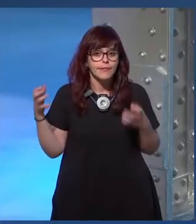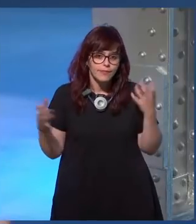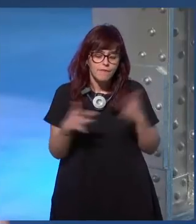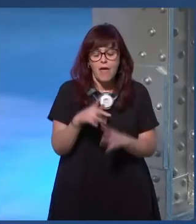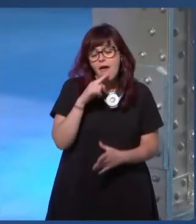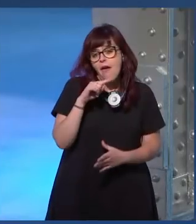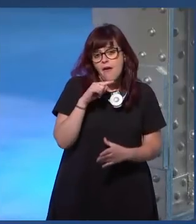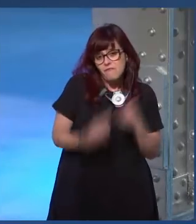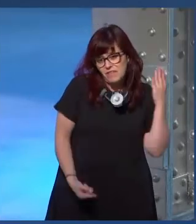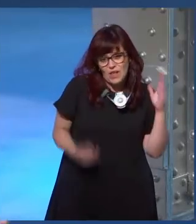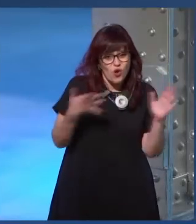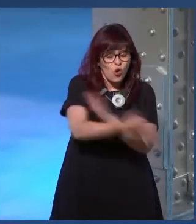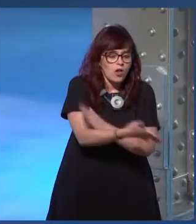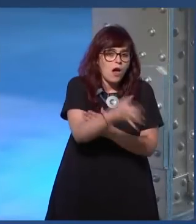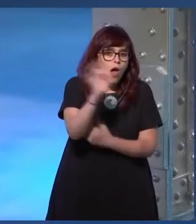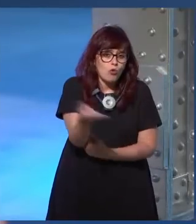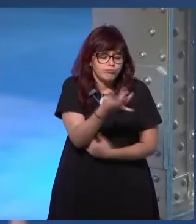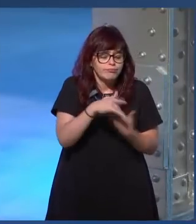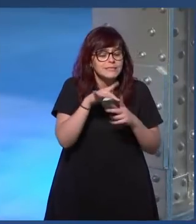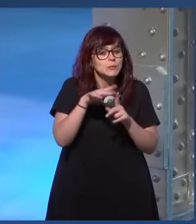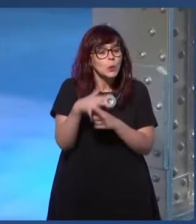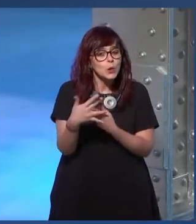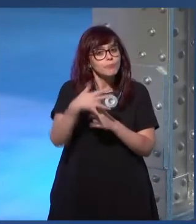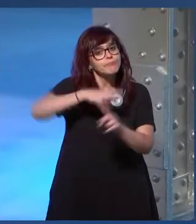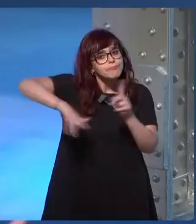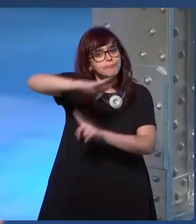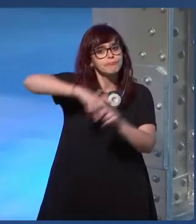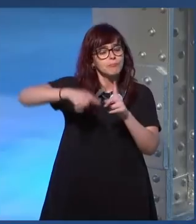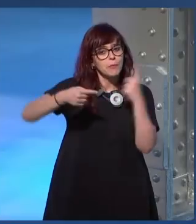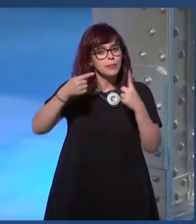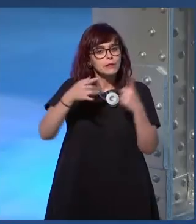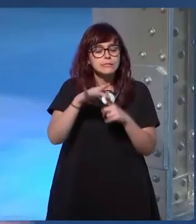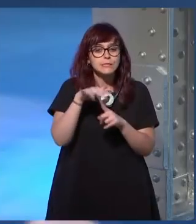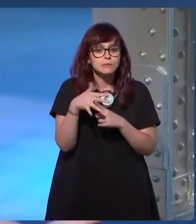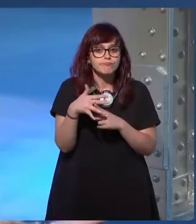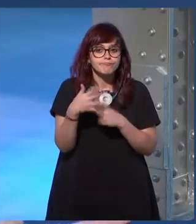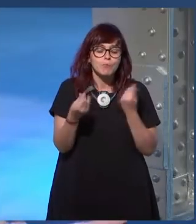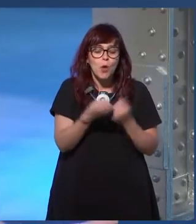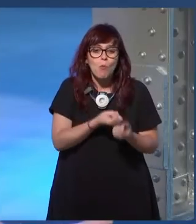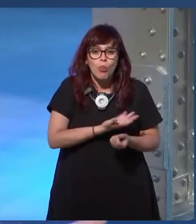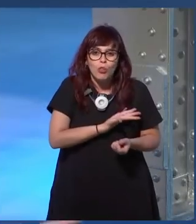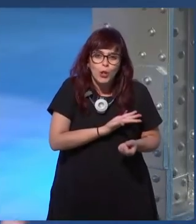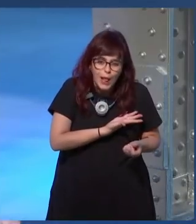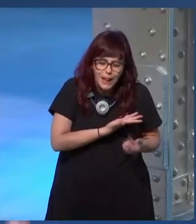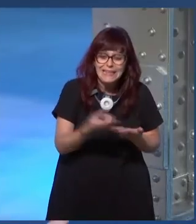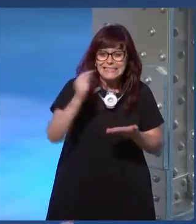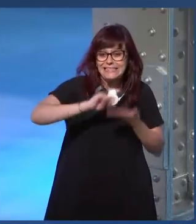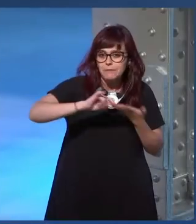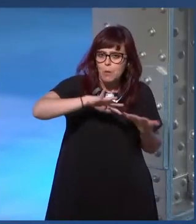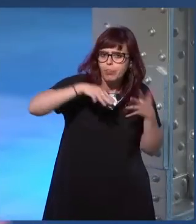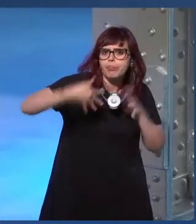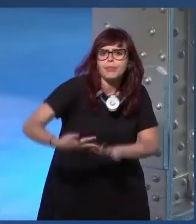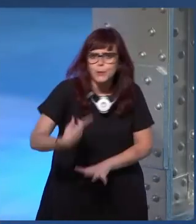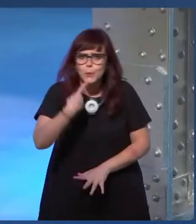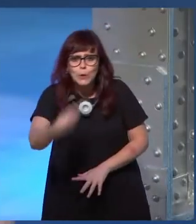fatiga crónica un montón de circunstancias que nos hacen muy difícil la parte emocional digamos de escribir y también la parte